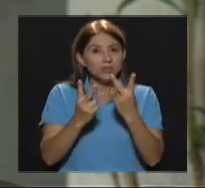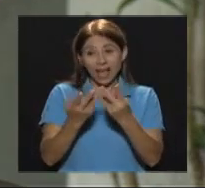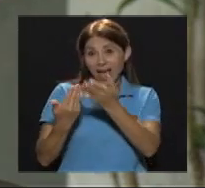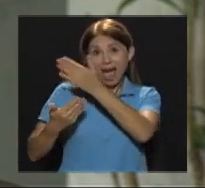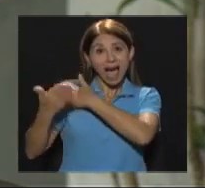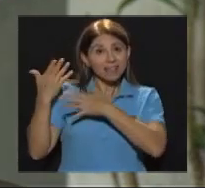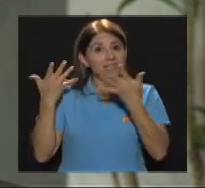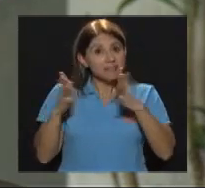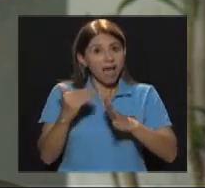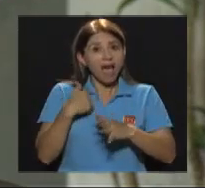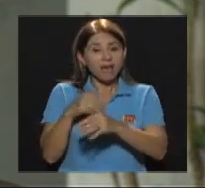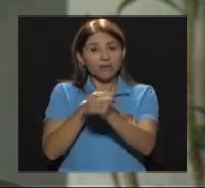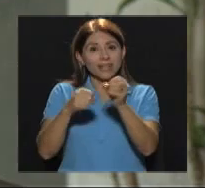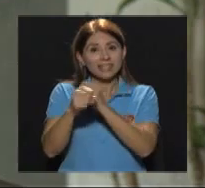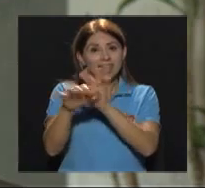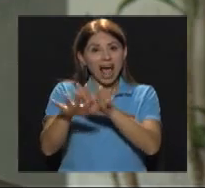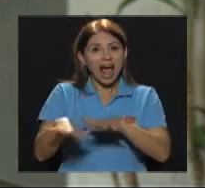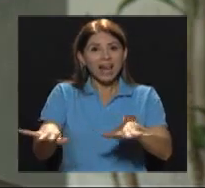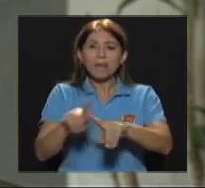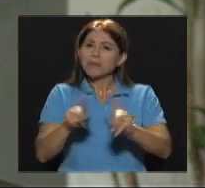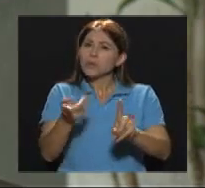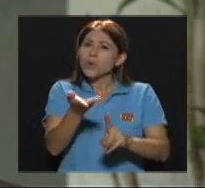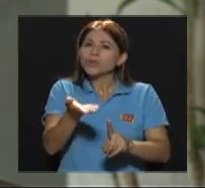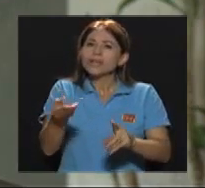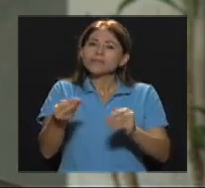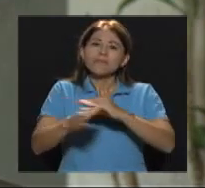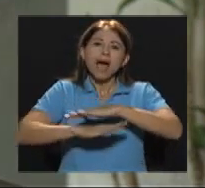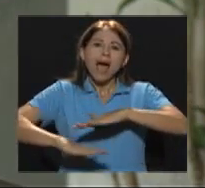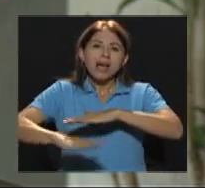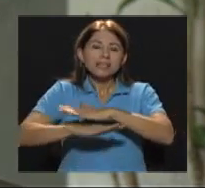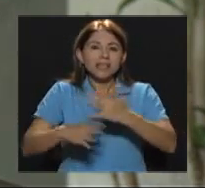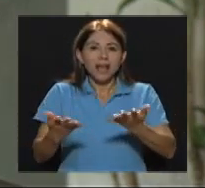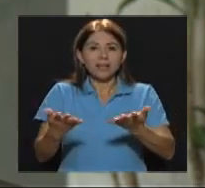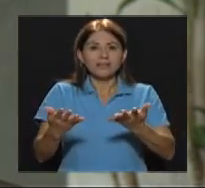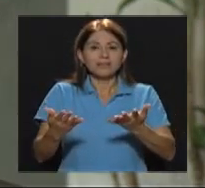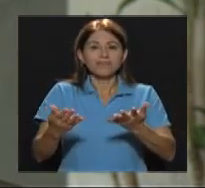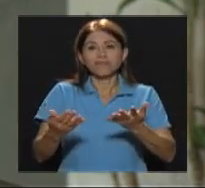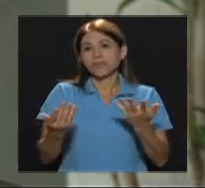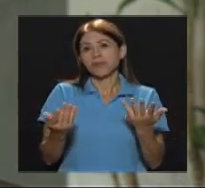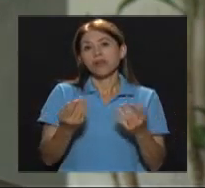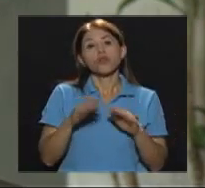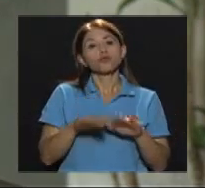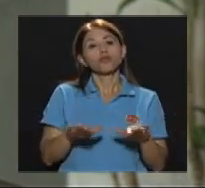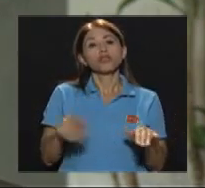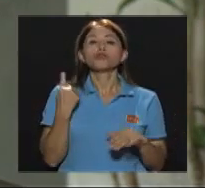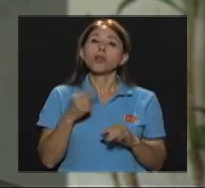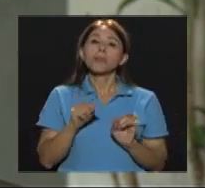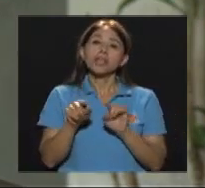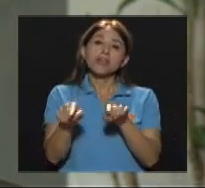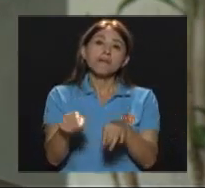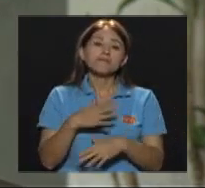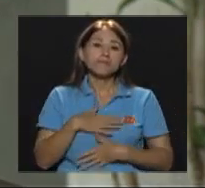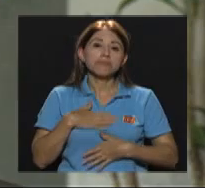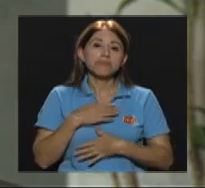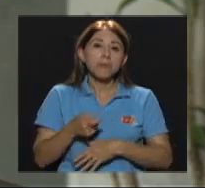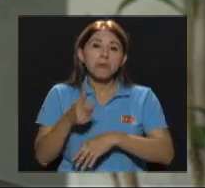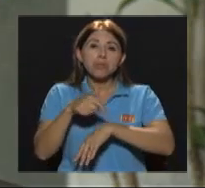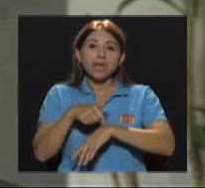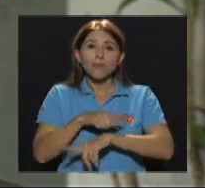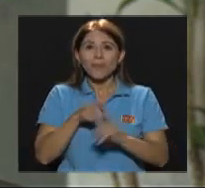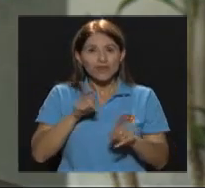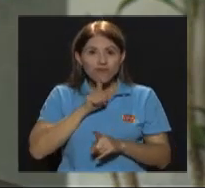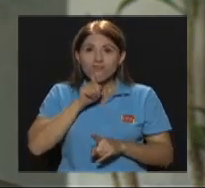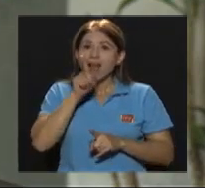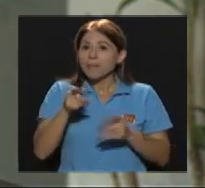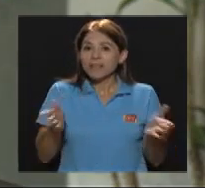que existía antes era realmente muy básica Los niños llegaban pues como a estar ahí un rato Pero realmente